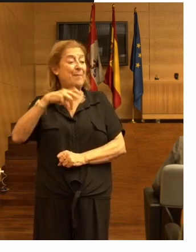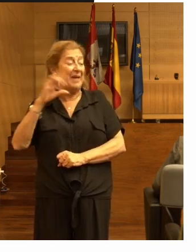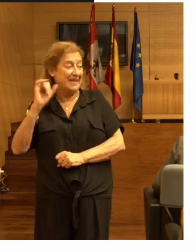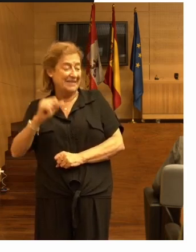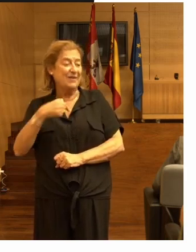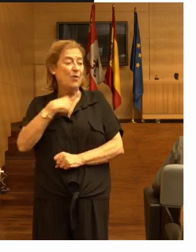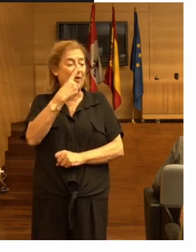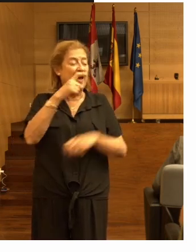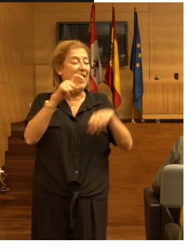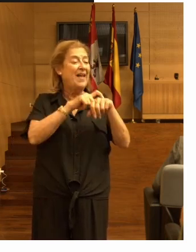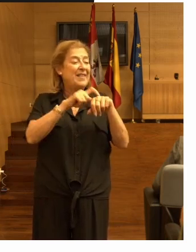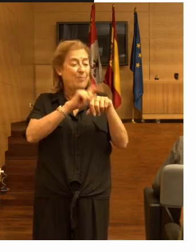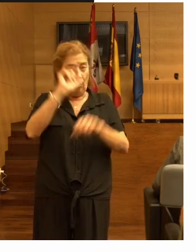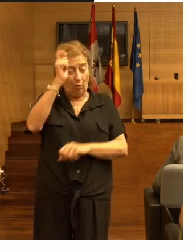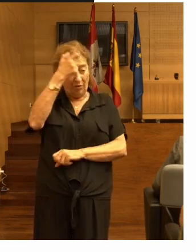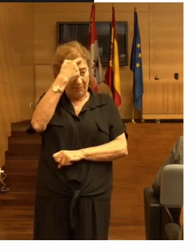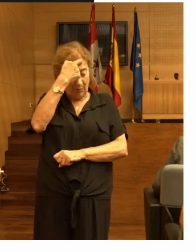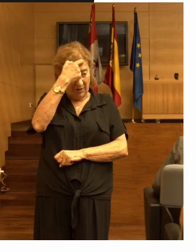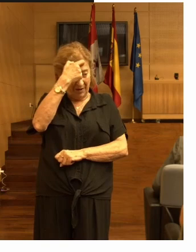conceptual